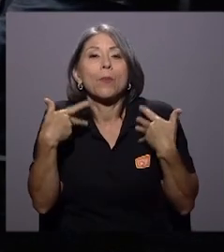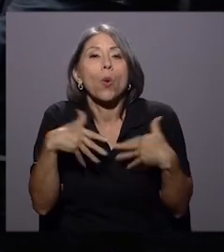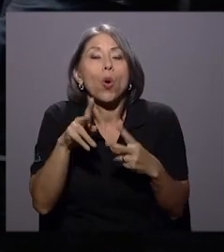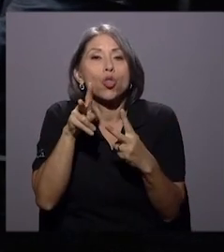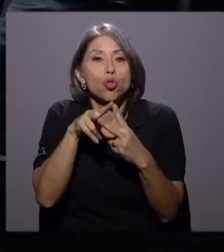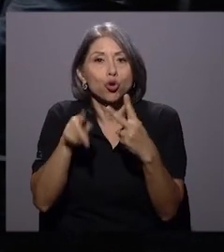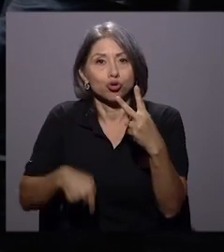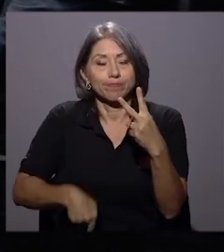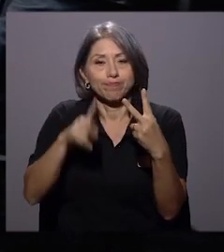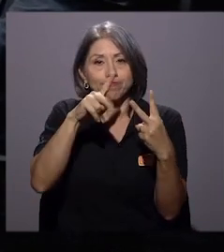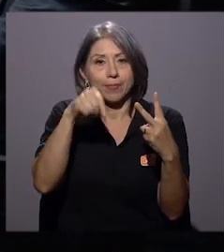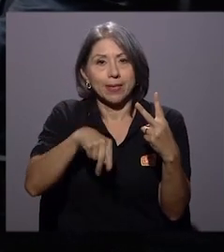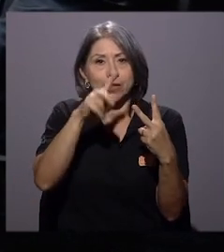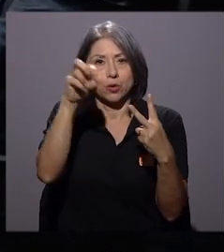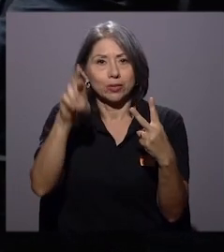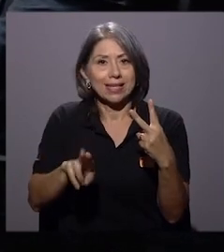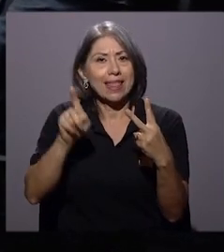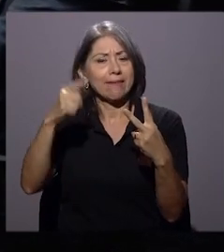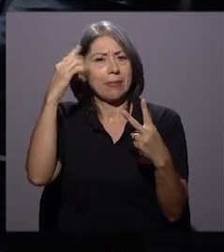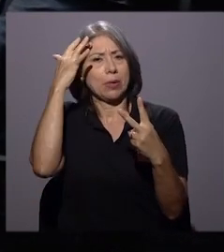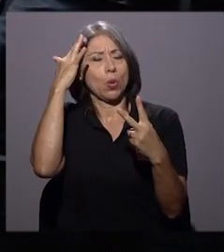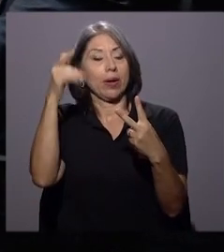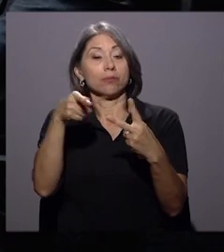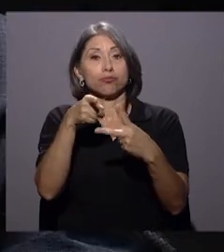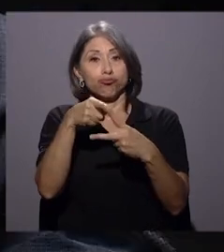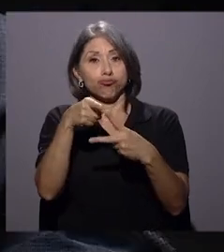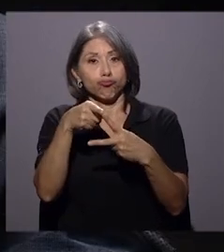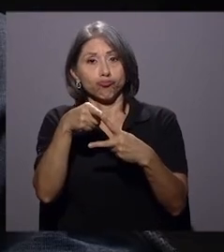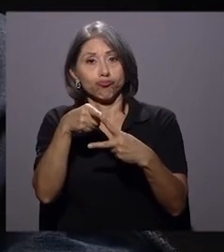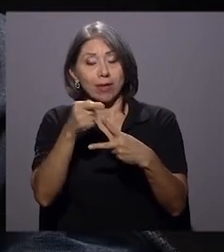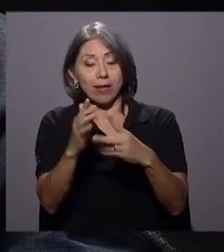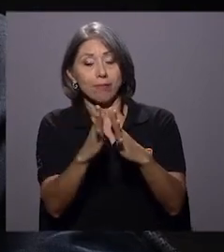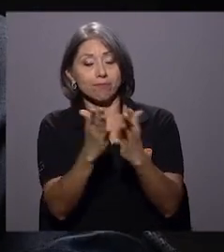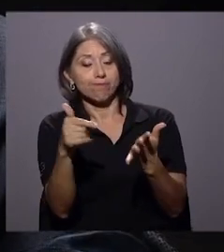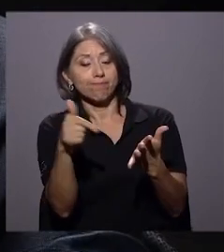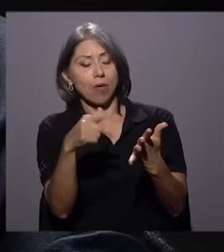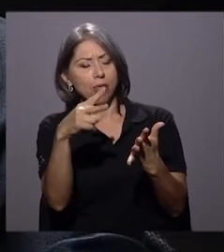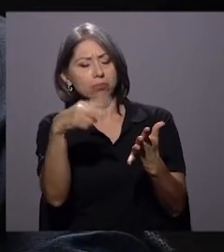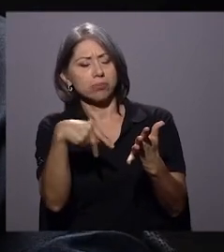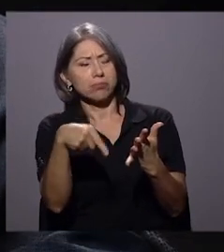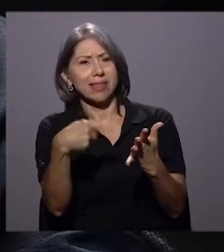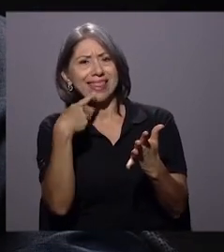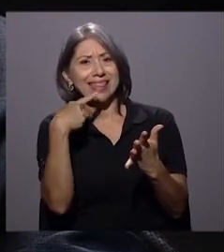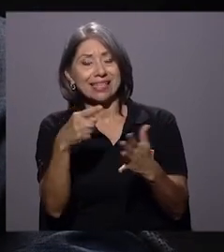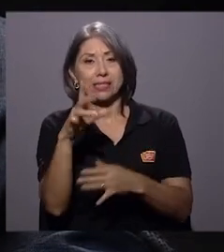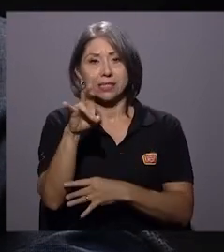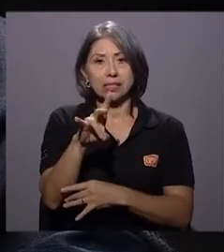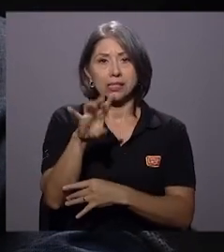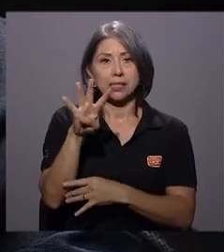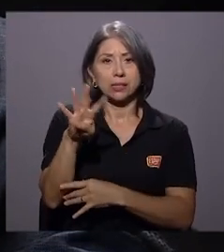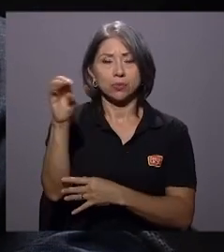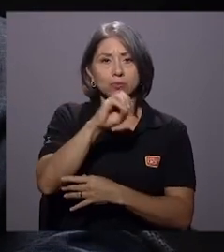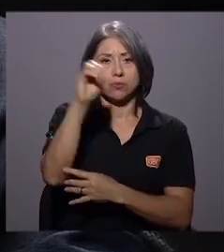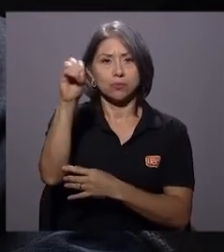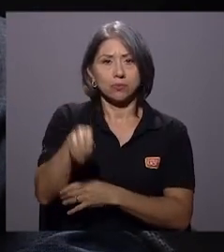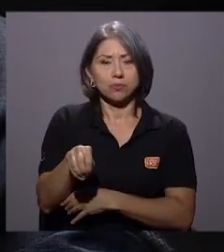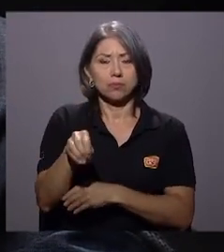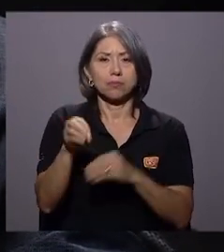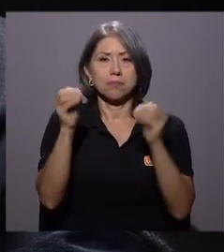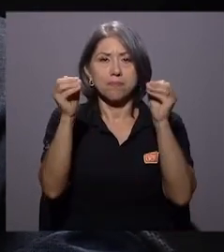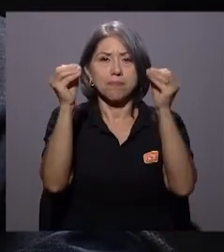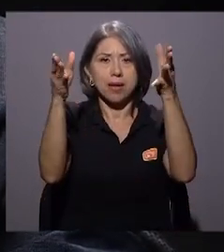Rica que debería preocuparnos. El primero es que el informe señala que para el 74% de los